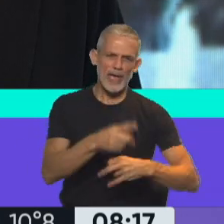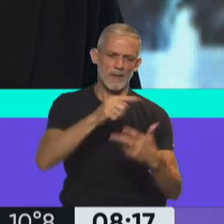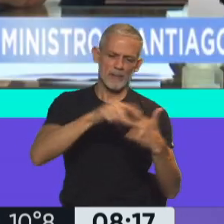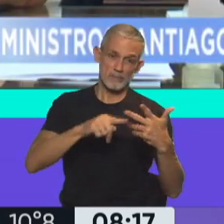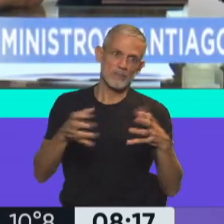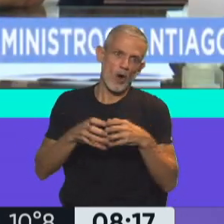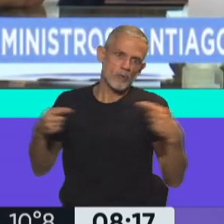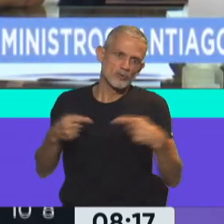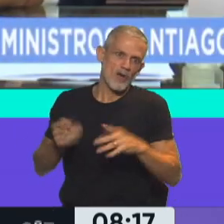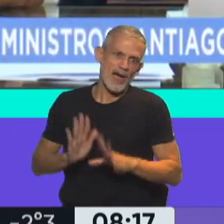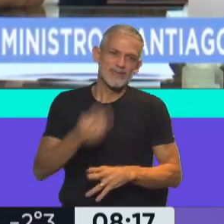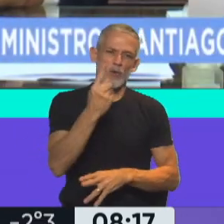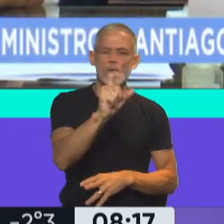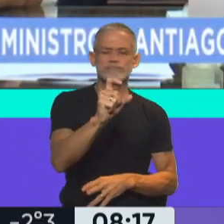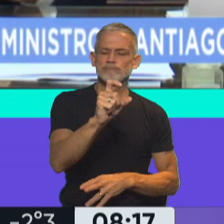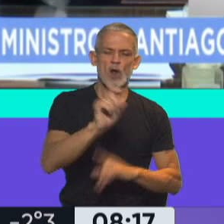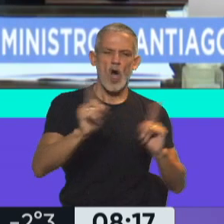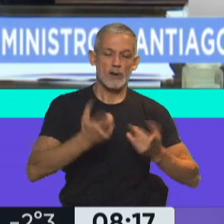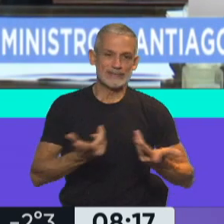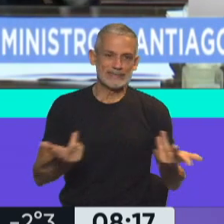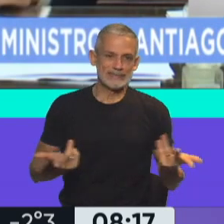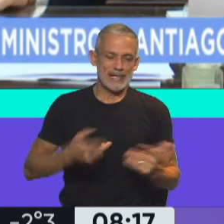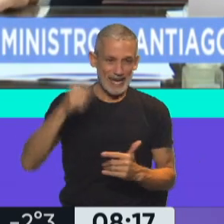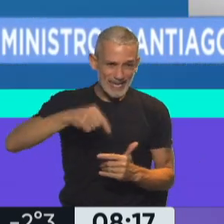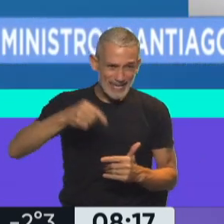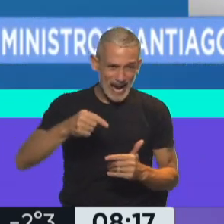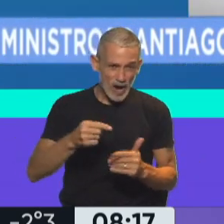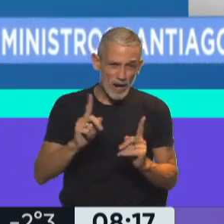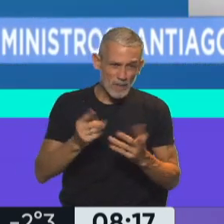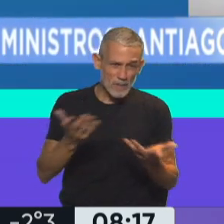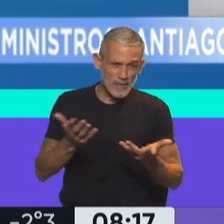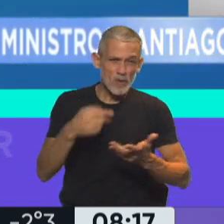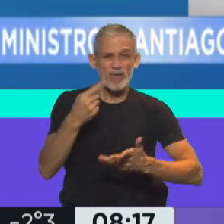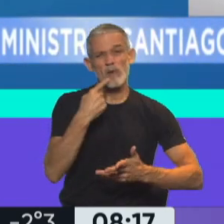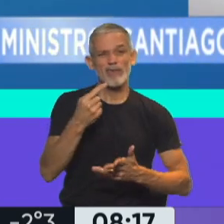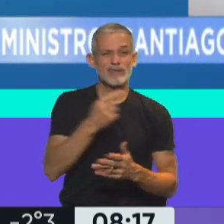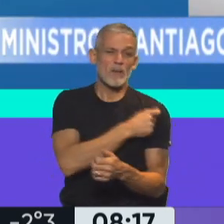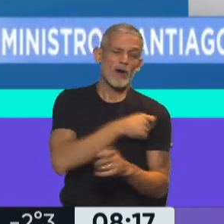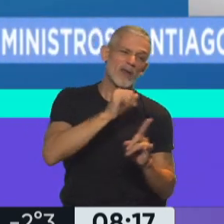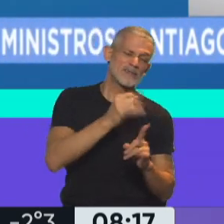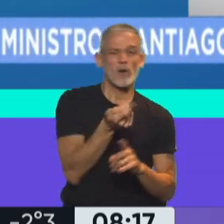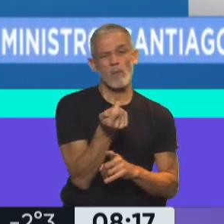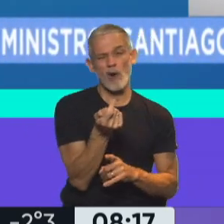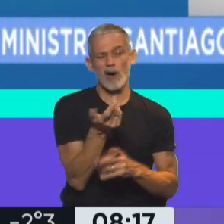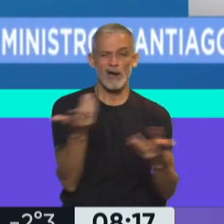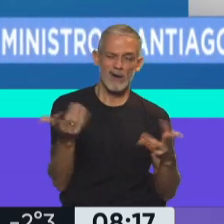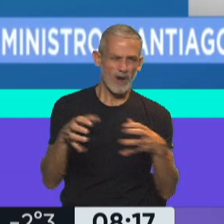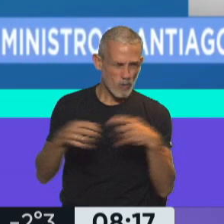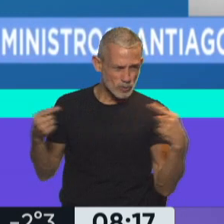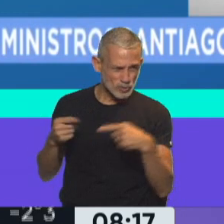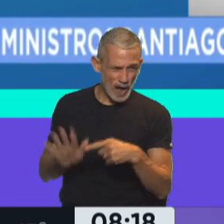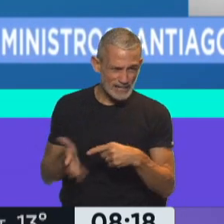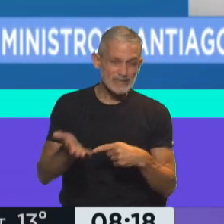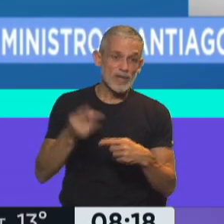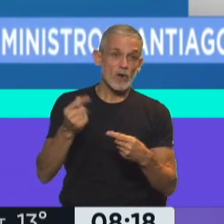una dosis no servía. Y ahora, y que después decía que las vacunas sí servían, pero que había pocas vacunas, ahora